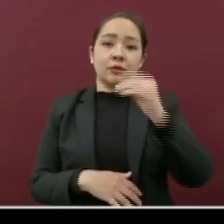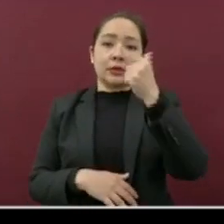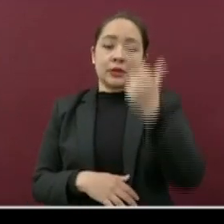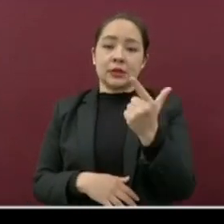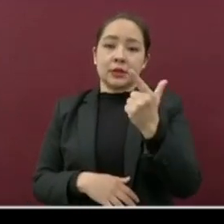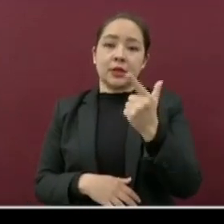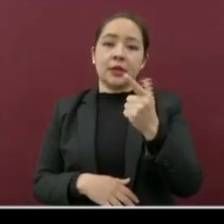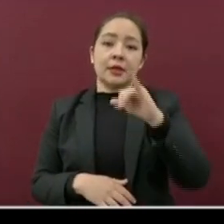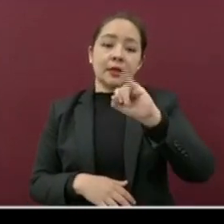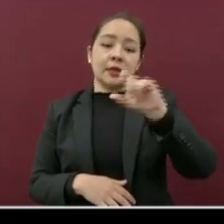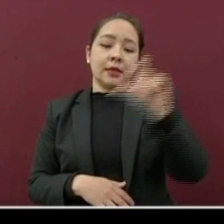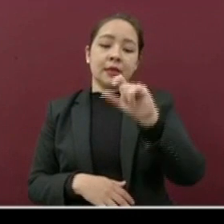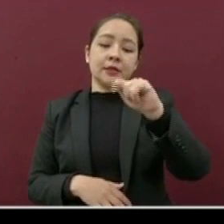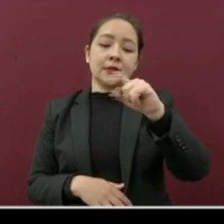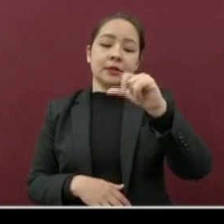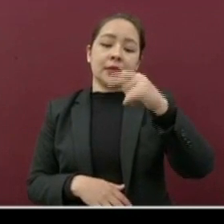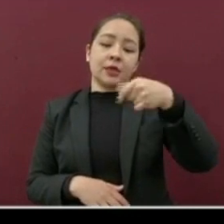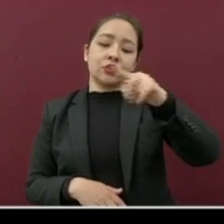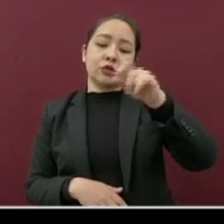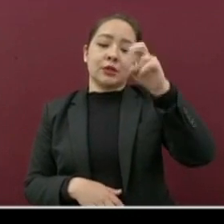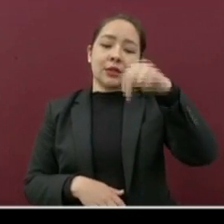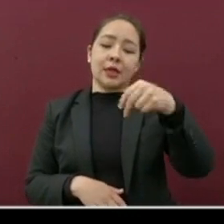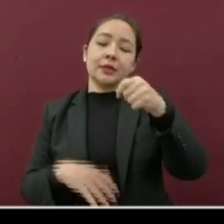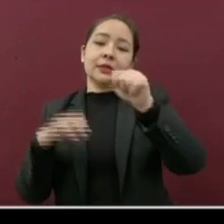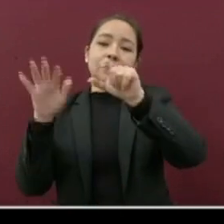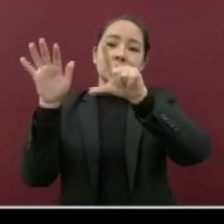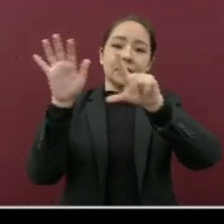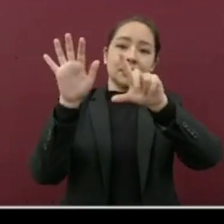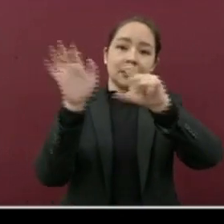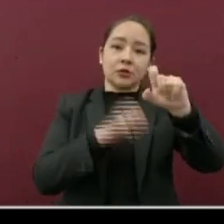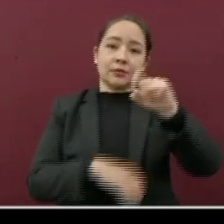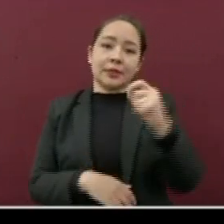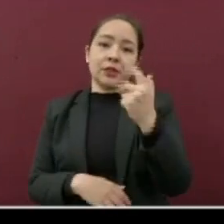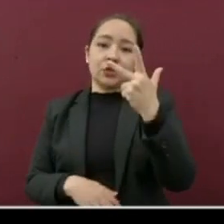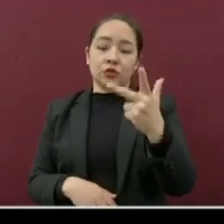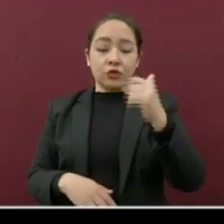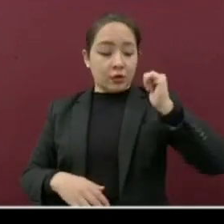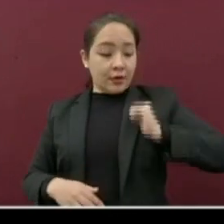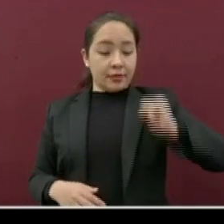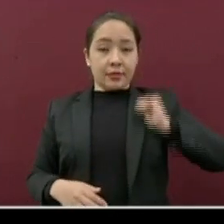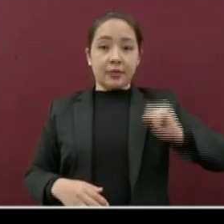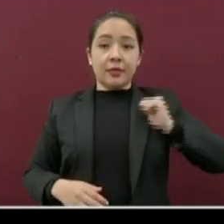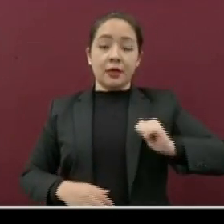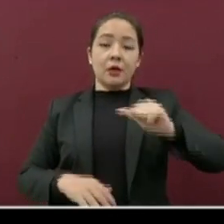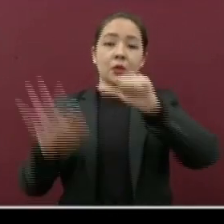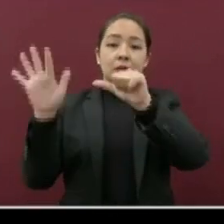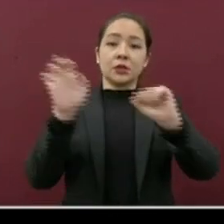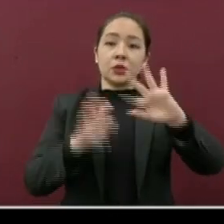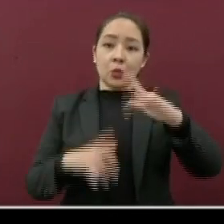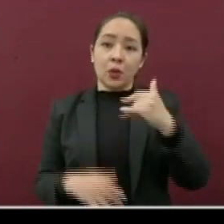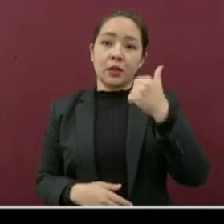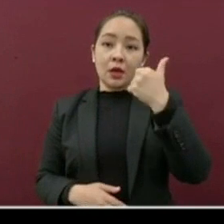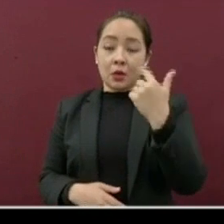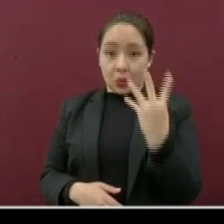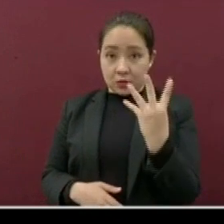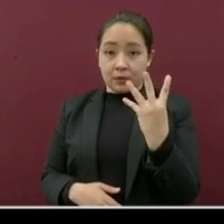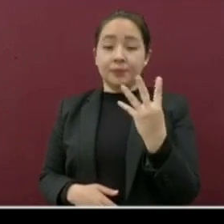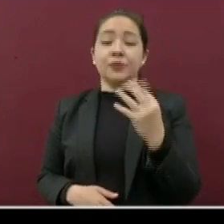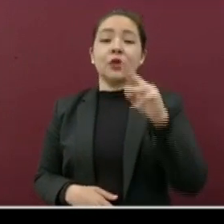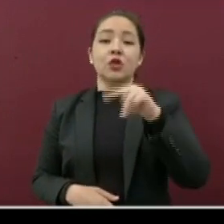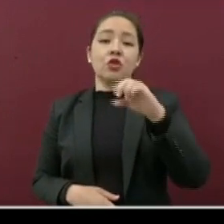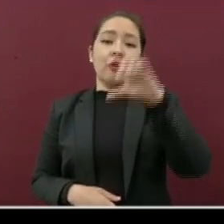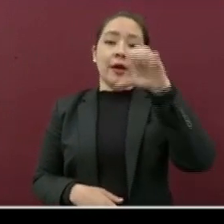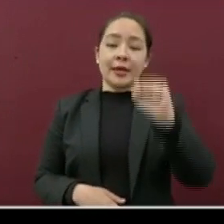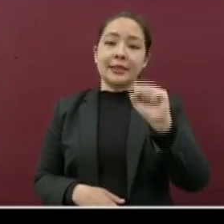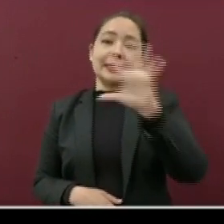En Estazoquitlán, con 728. La antigua, 654. Nogales,